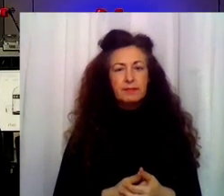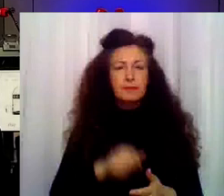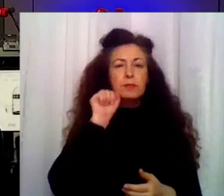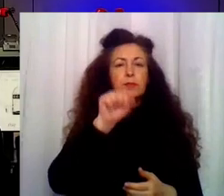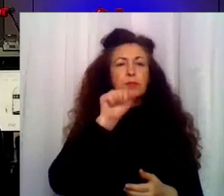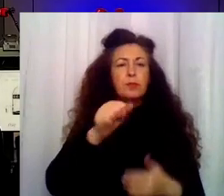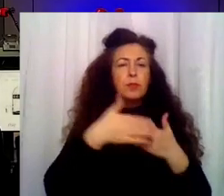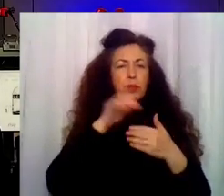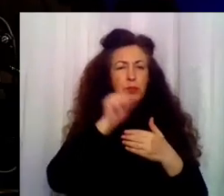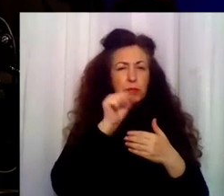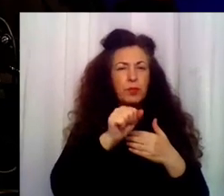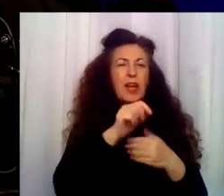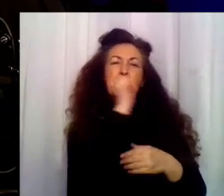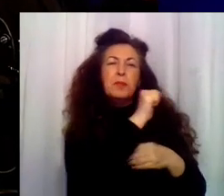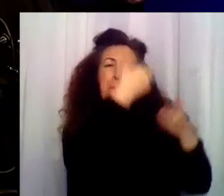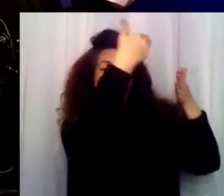¡Hugo!